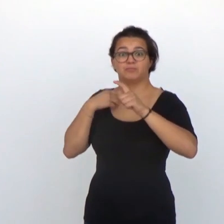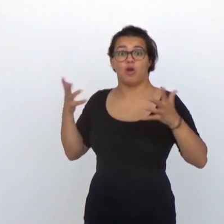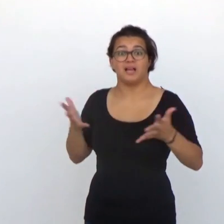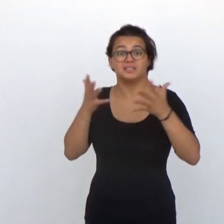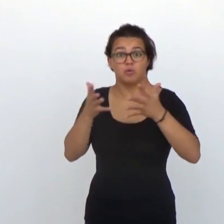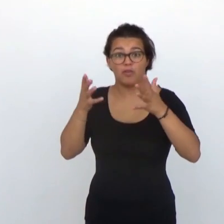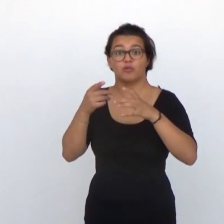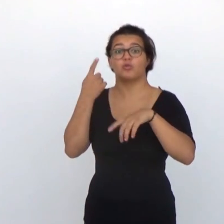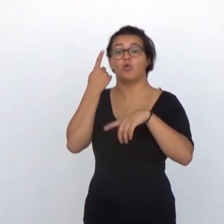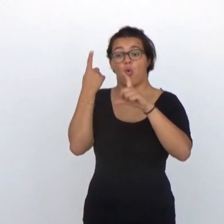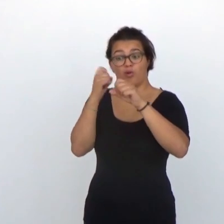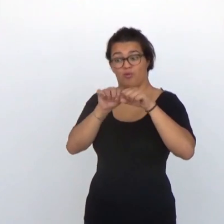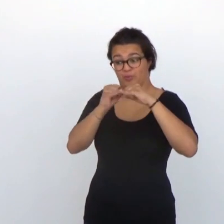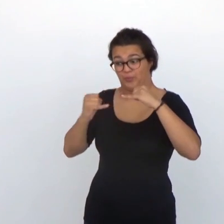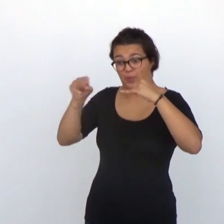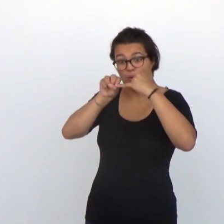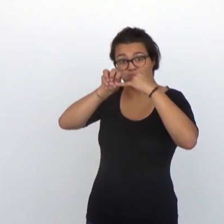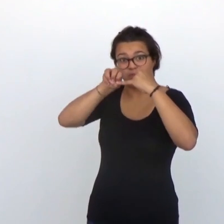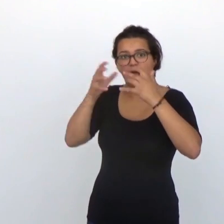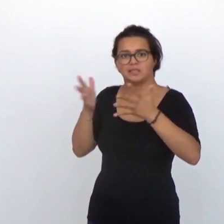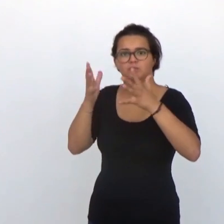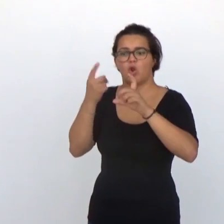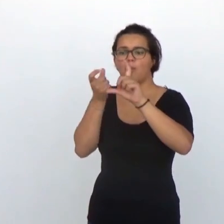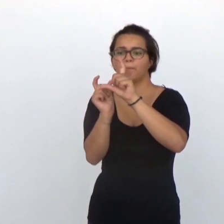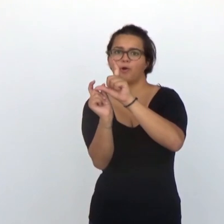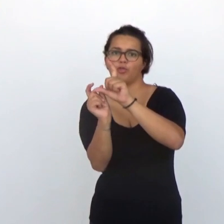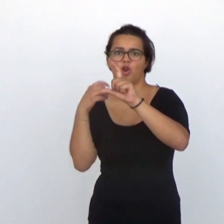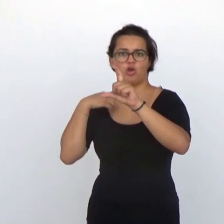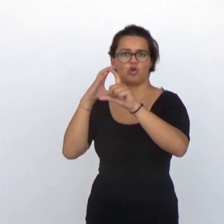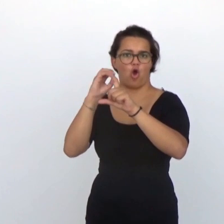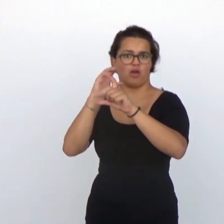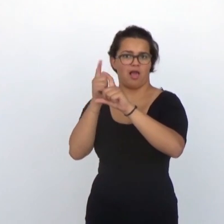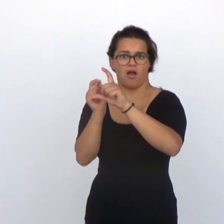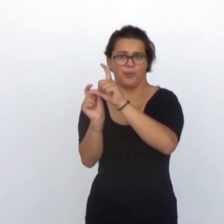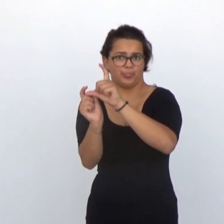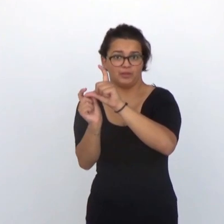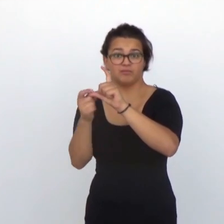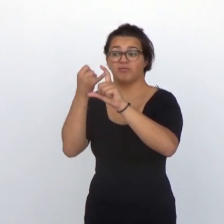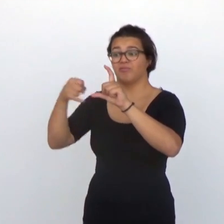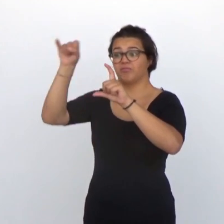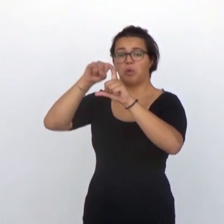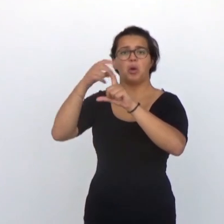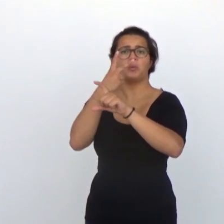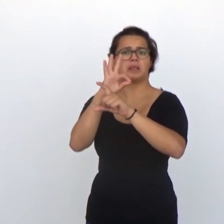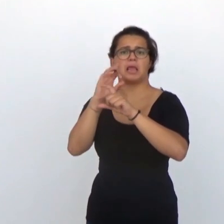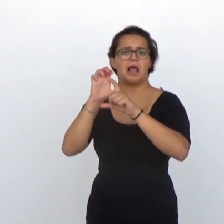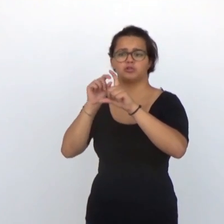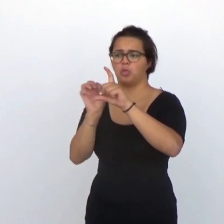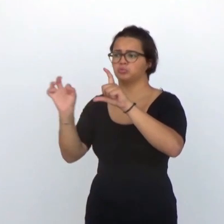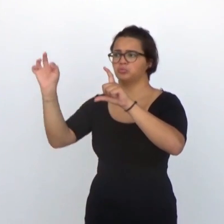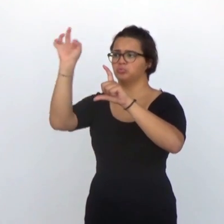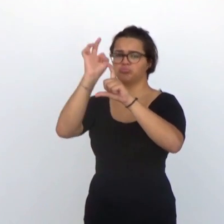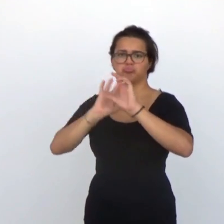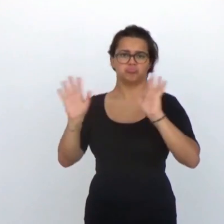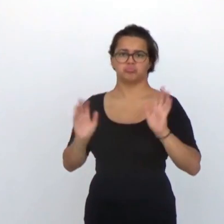estimulación eléctrica de modo que cada electrodo actúa solo sobre una pequeña porción de la cóclea. Los implantes más modernos tienen poco más de 20